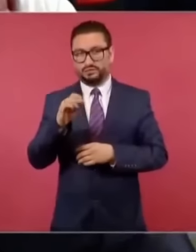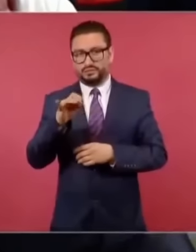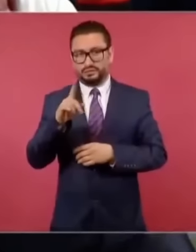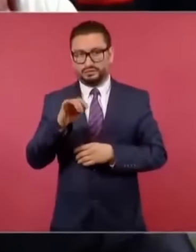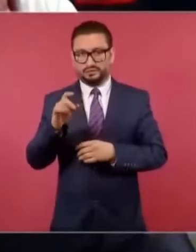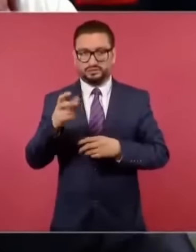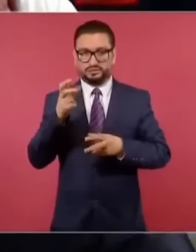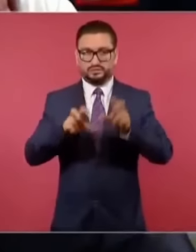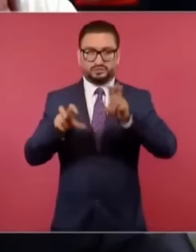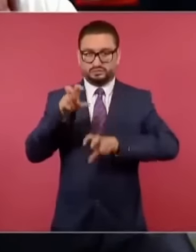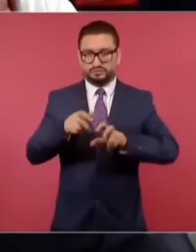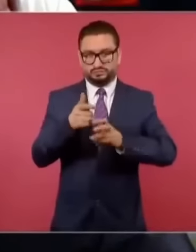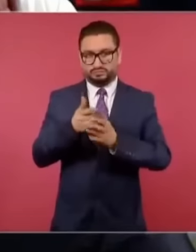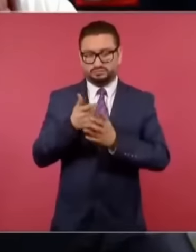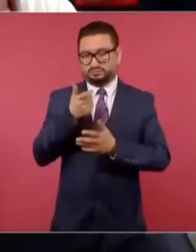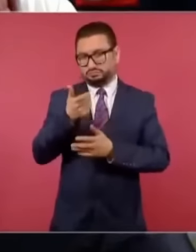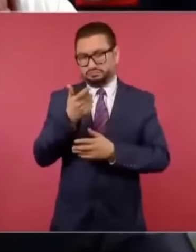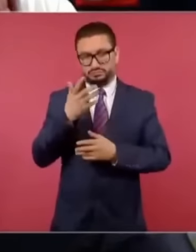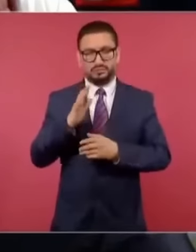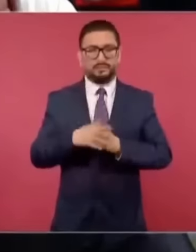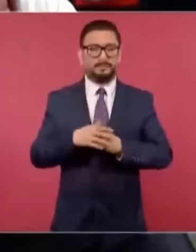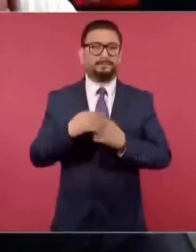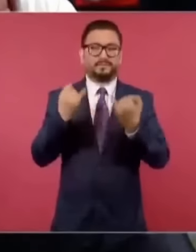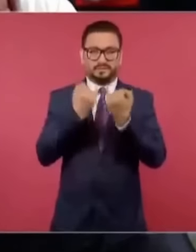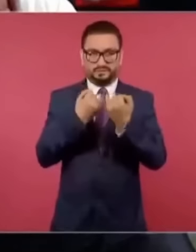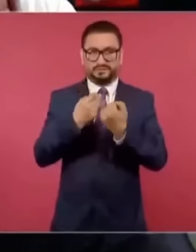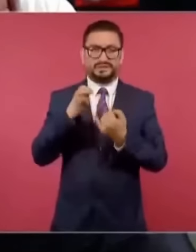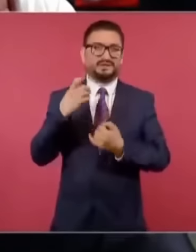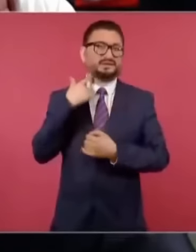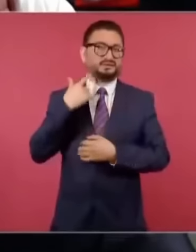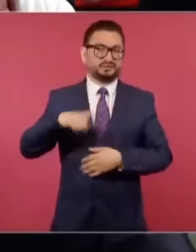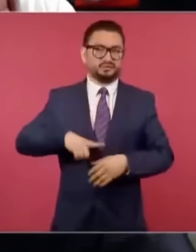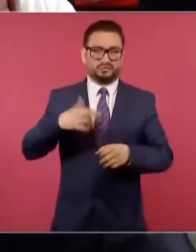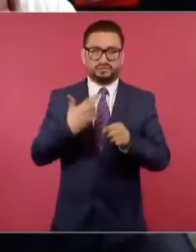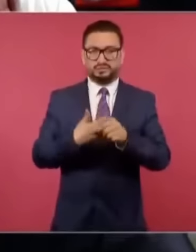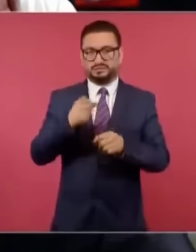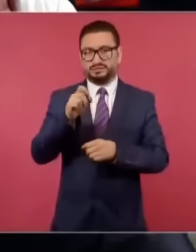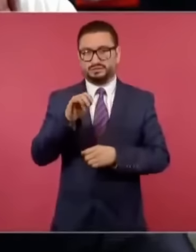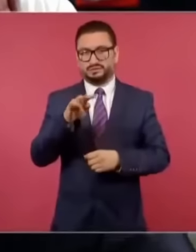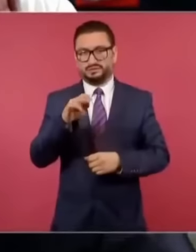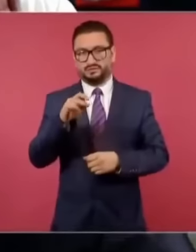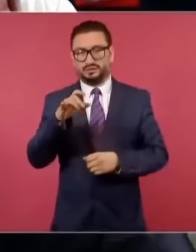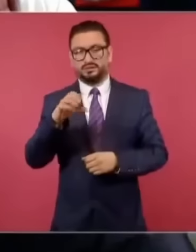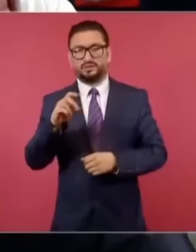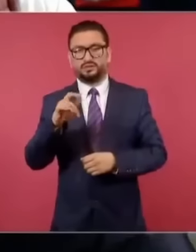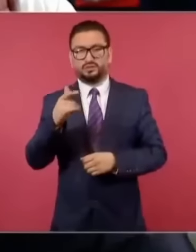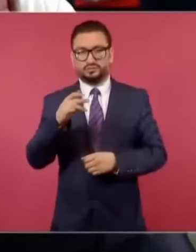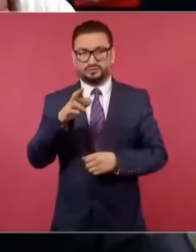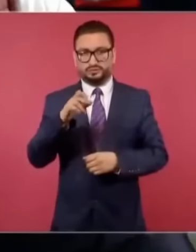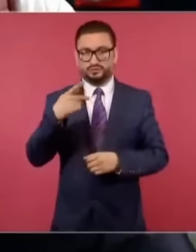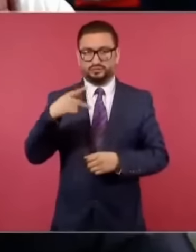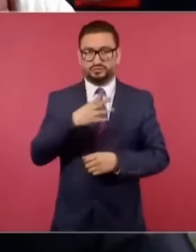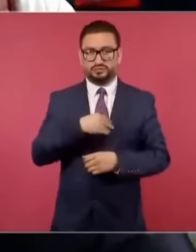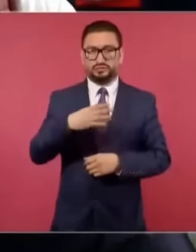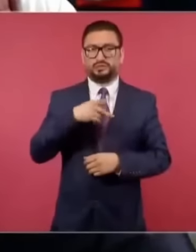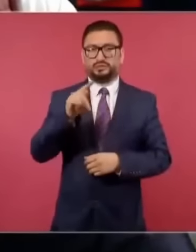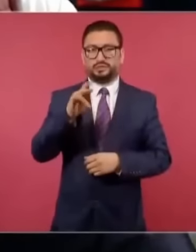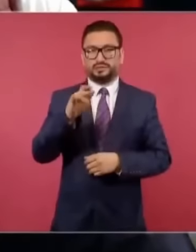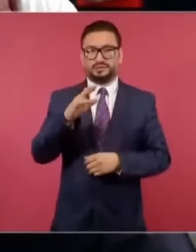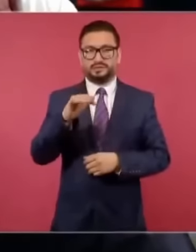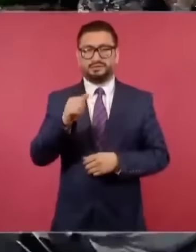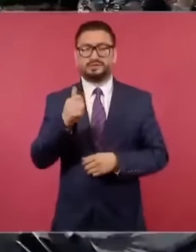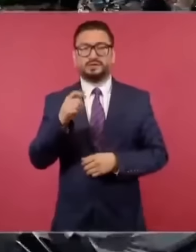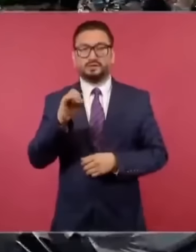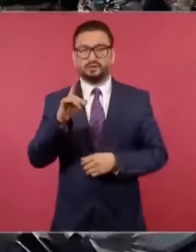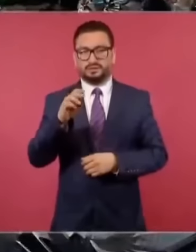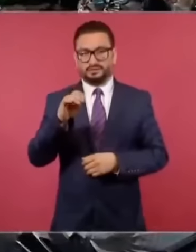de ese medio, también al exgobernador Silvano Aureoles y a uno de los hijos de Patricia Olamendi